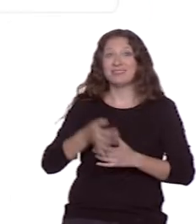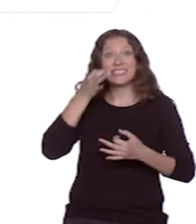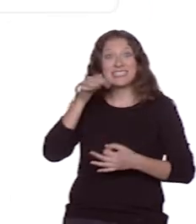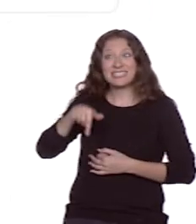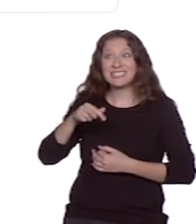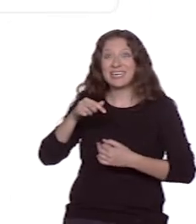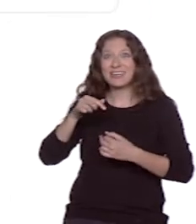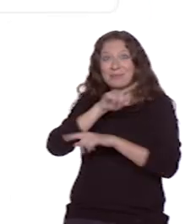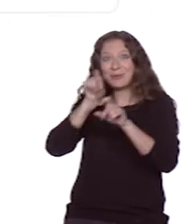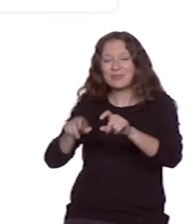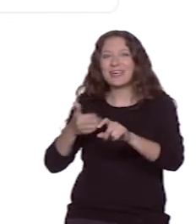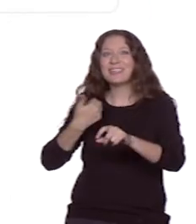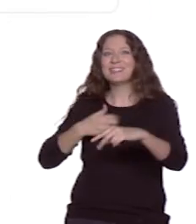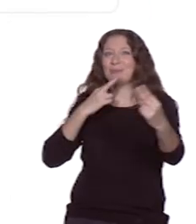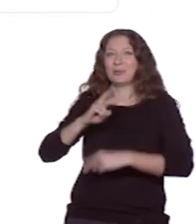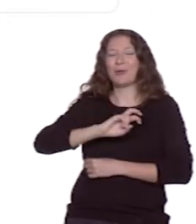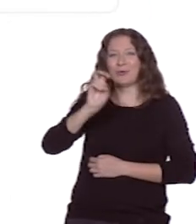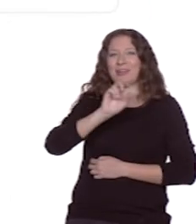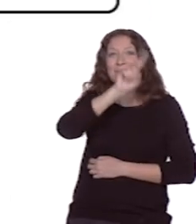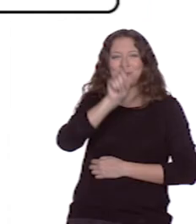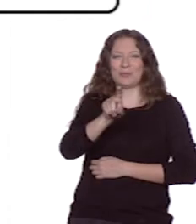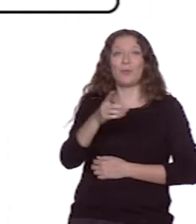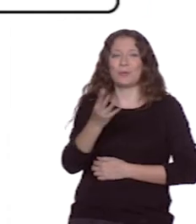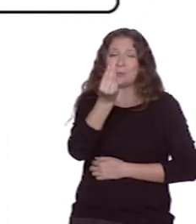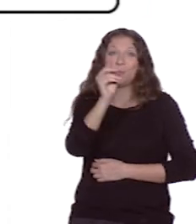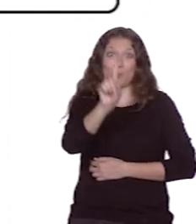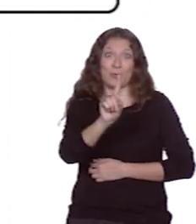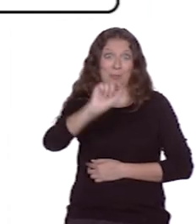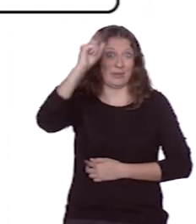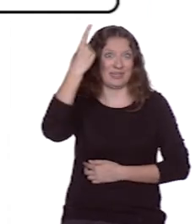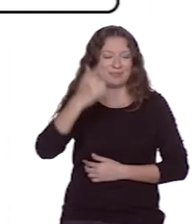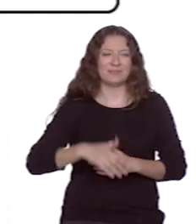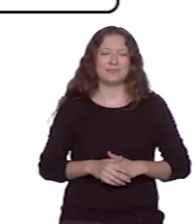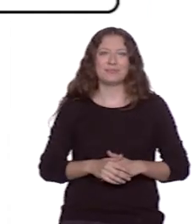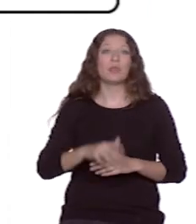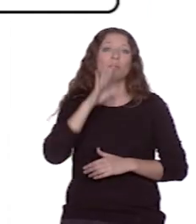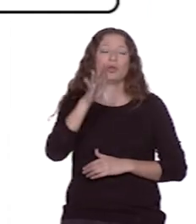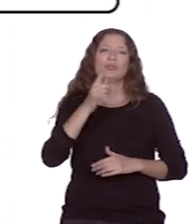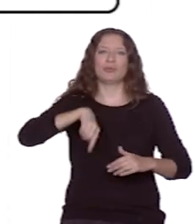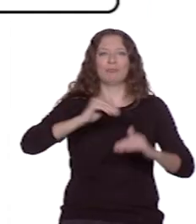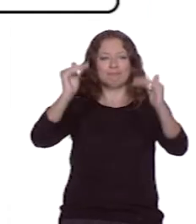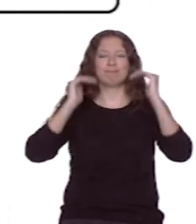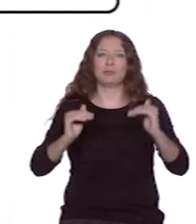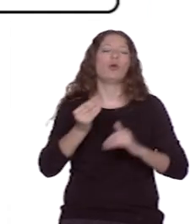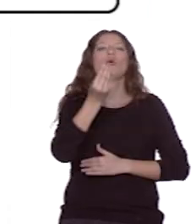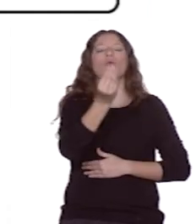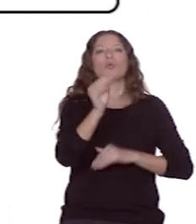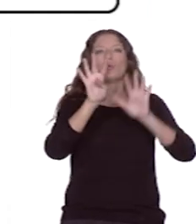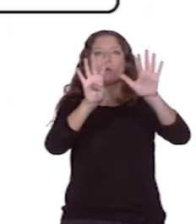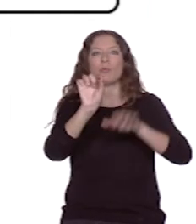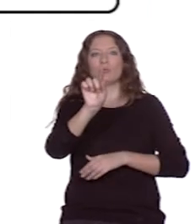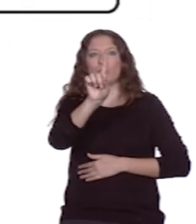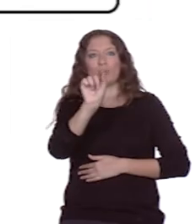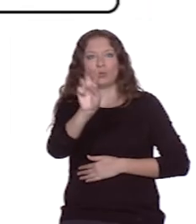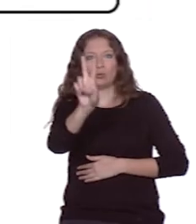pregunta del árbol, la Q1. Por eso, pasamos a la pregunta Q9.1.2. ¿La